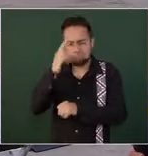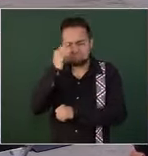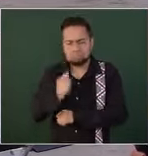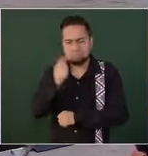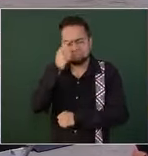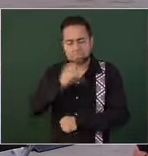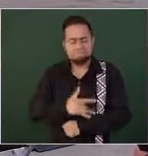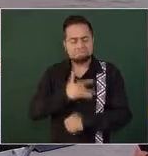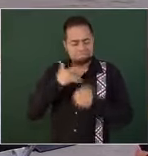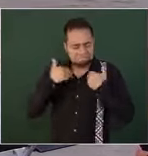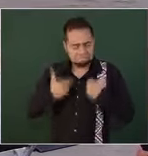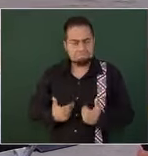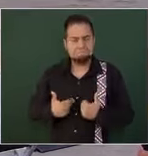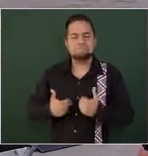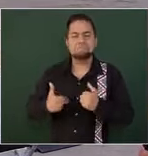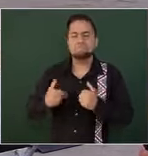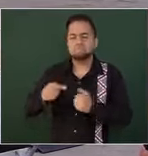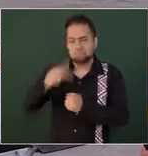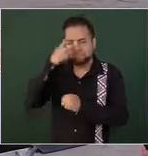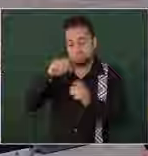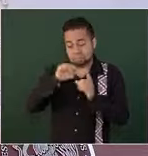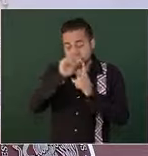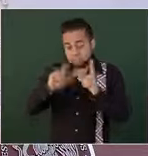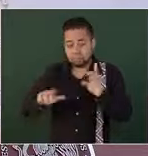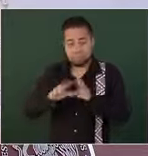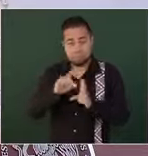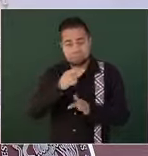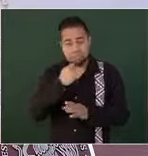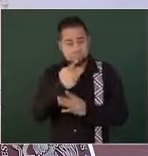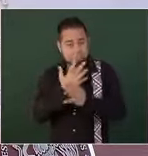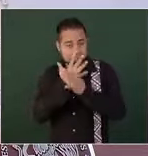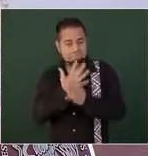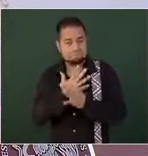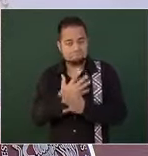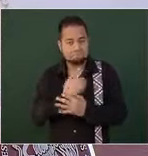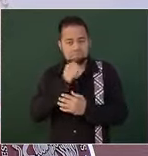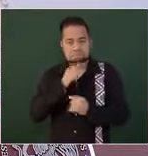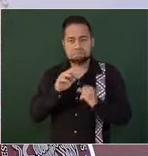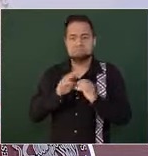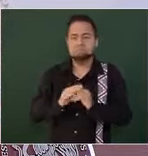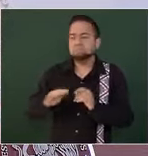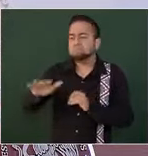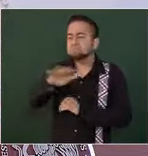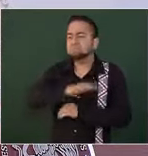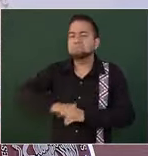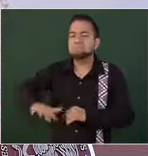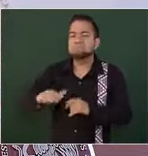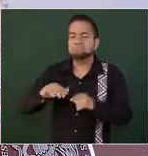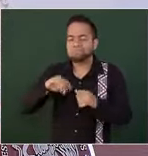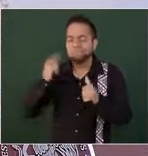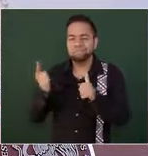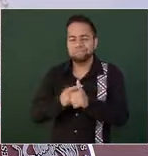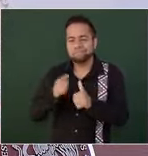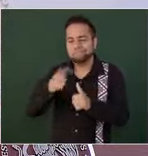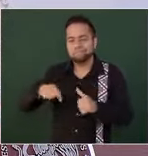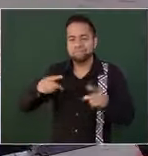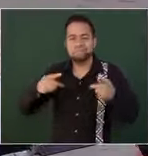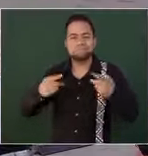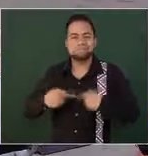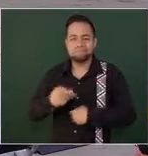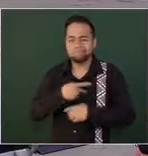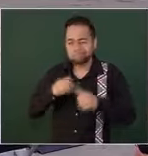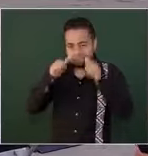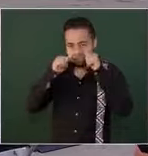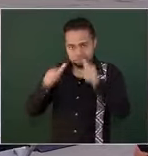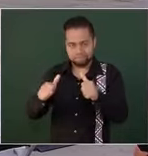humanismo mexicano, como lo ha expresado usted, y en la máxima por el bien de todos, primero los pobres. Es